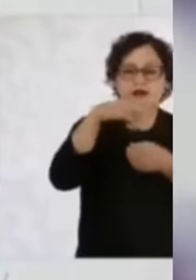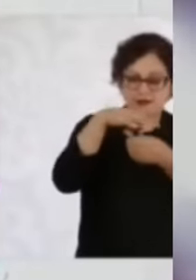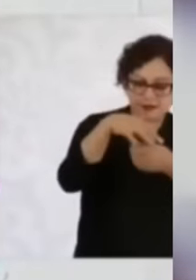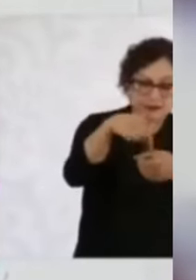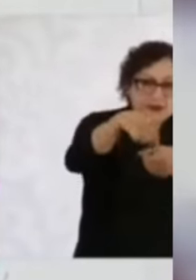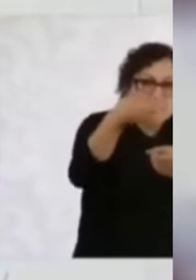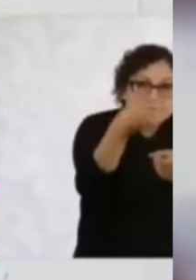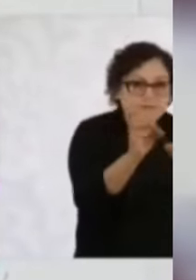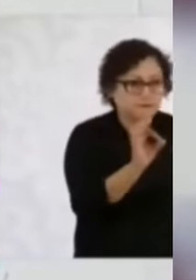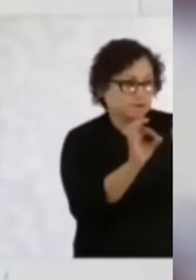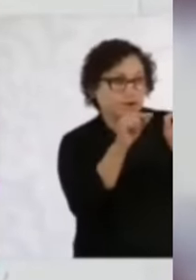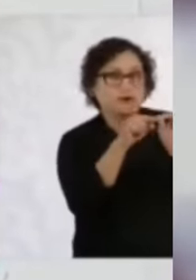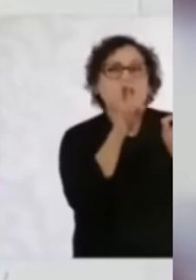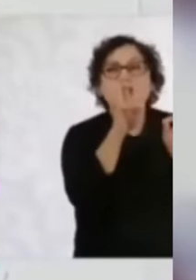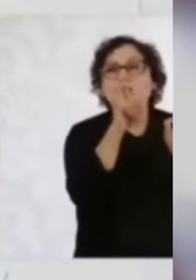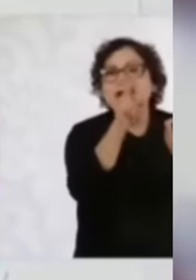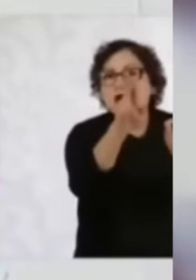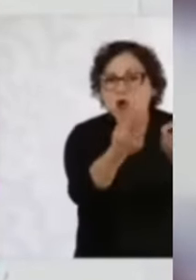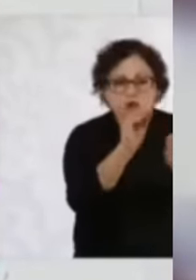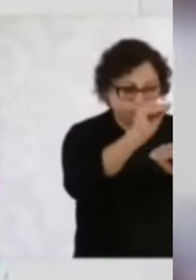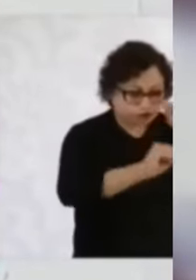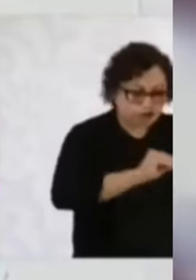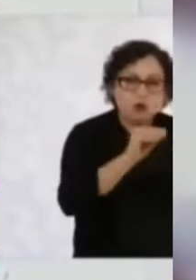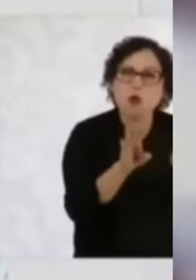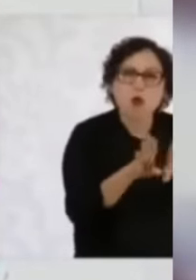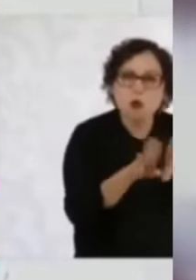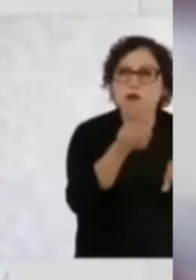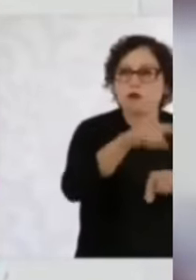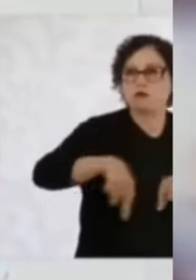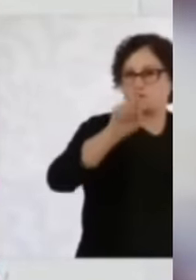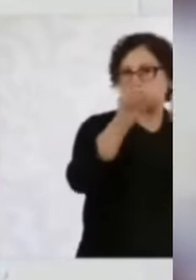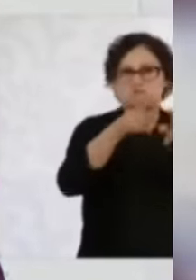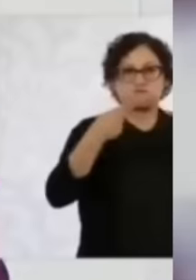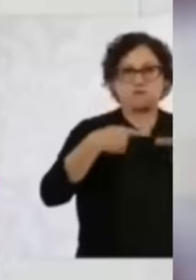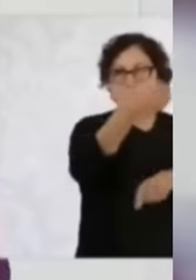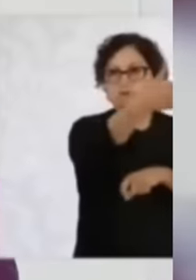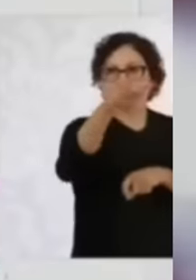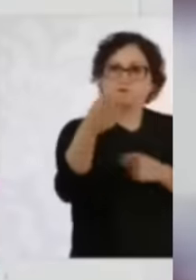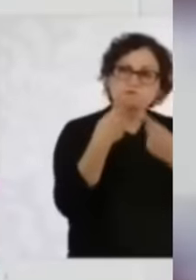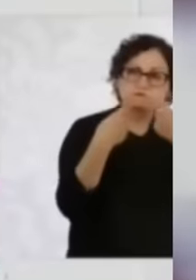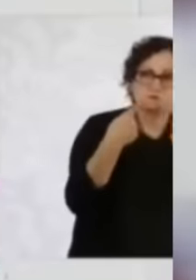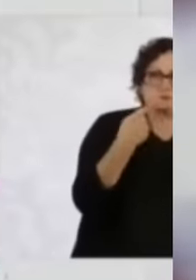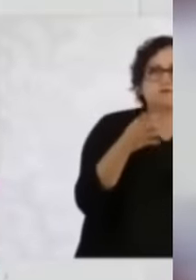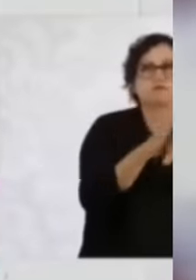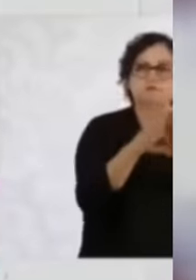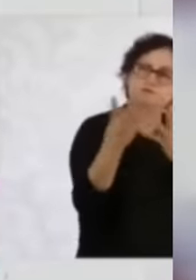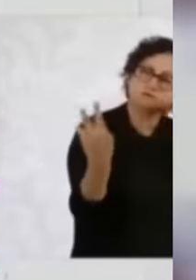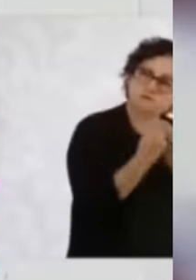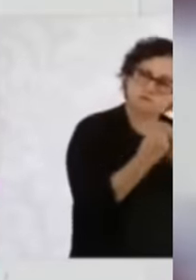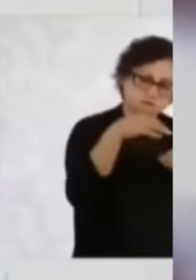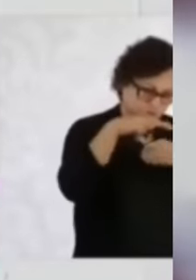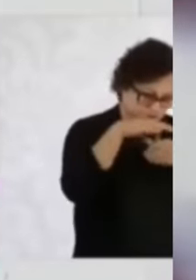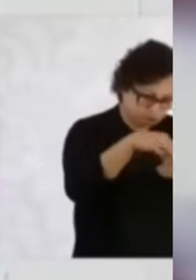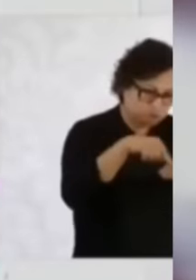trabaja con los campesinos para poder mejorar la semilla y poder hacer un programa de entrega de semillas mejoradas